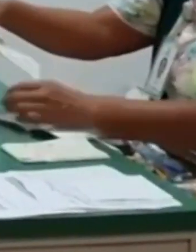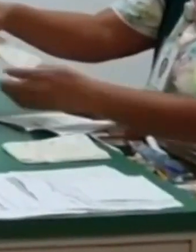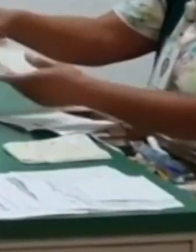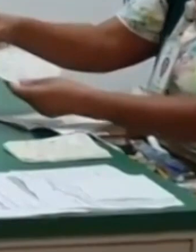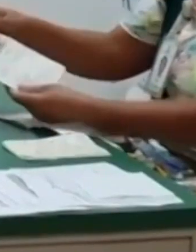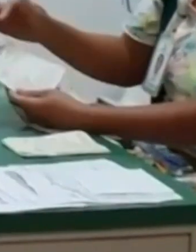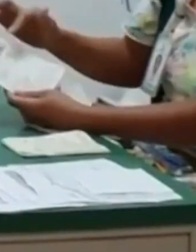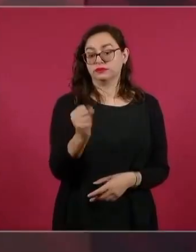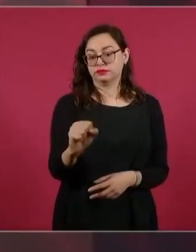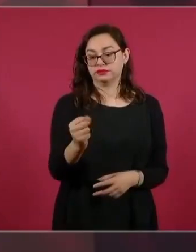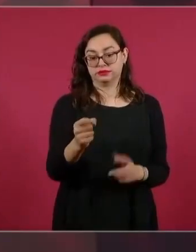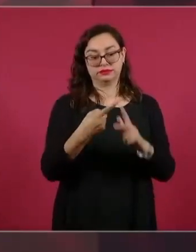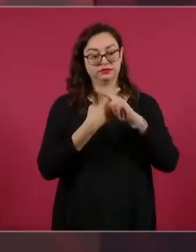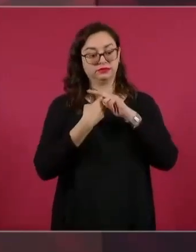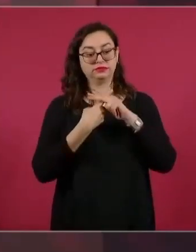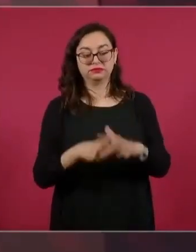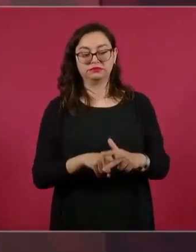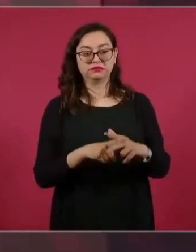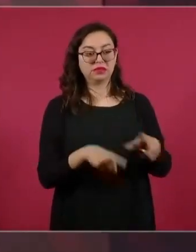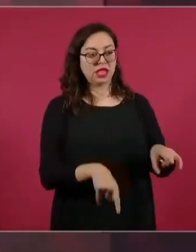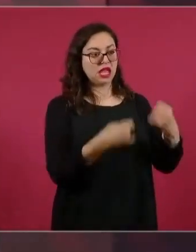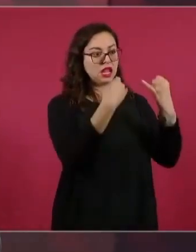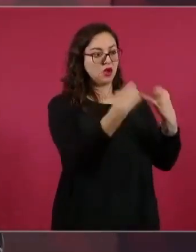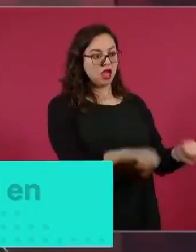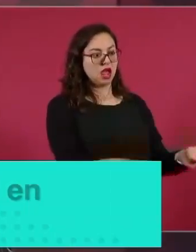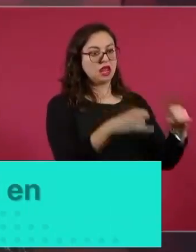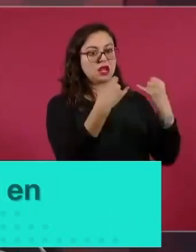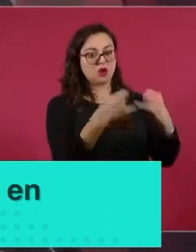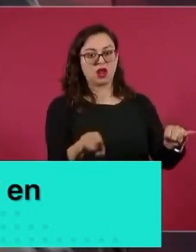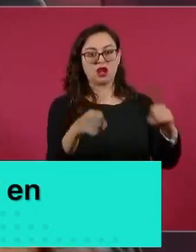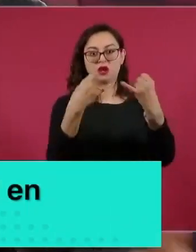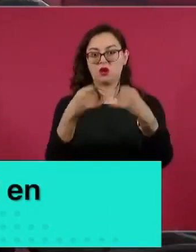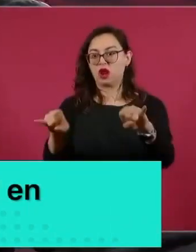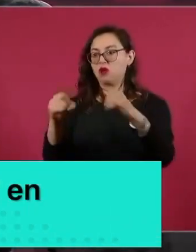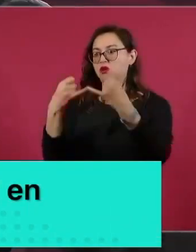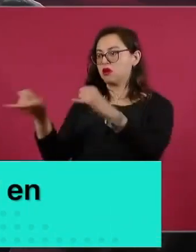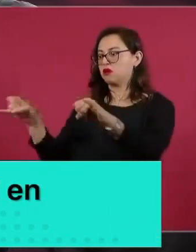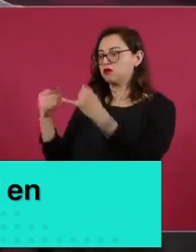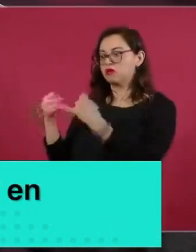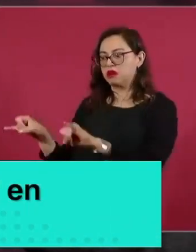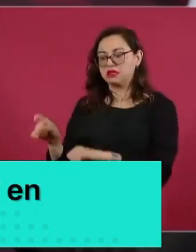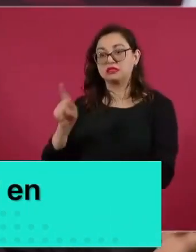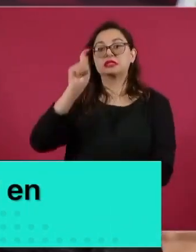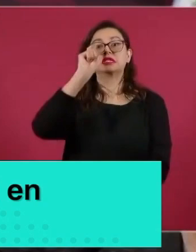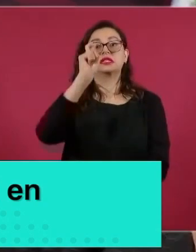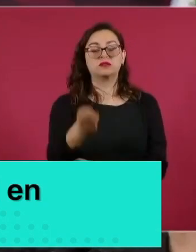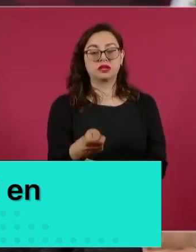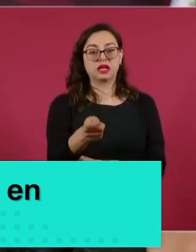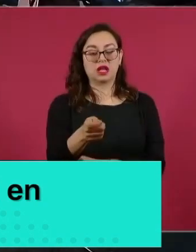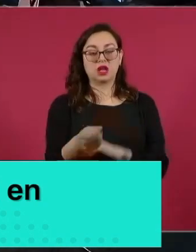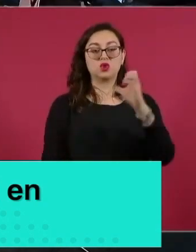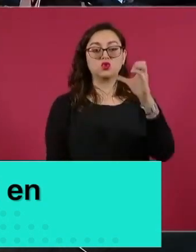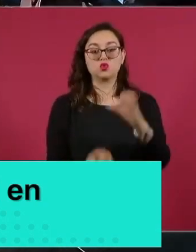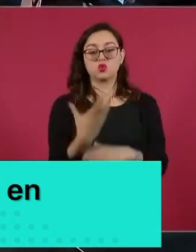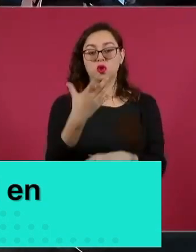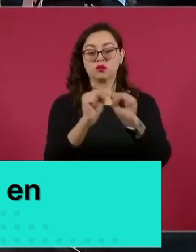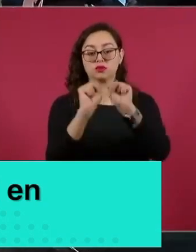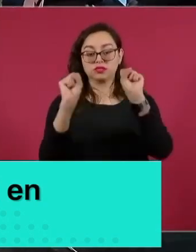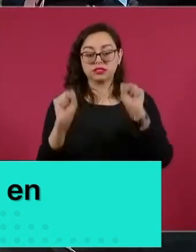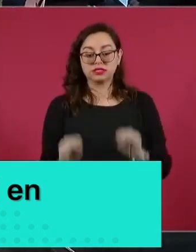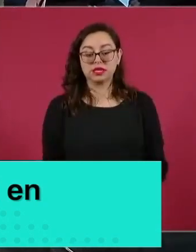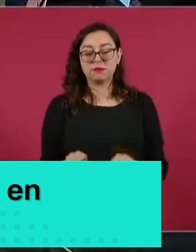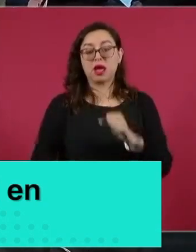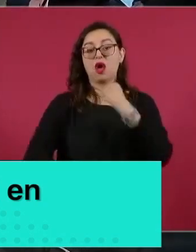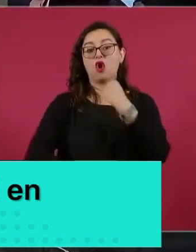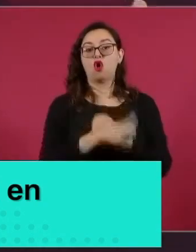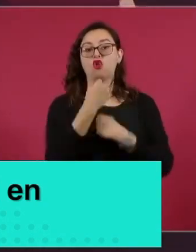sistema de salud antes de que me vaya, aseguró el presidente Andrés Manuel López Obrador. Destacó